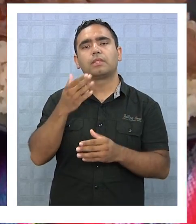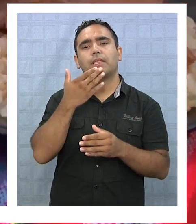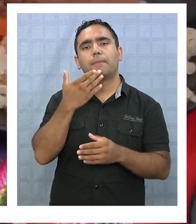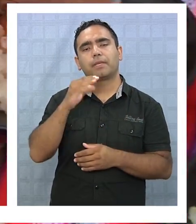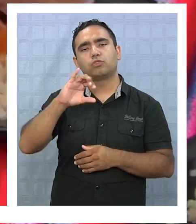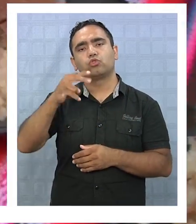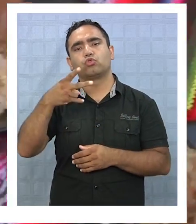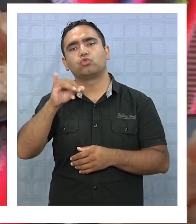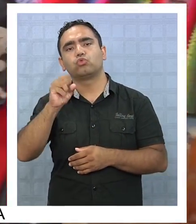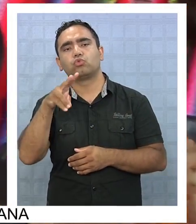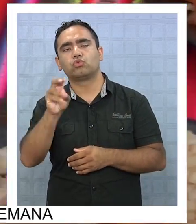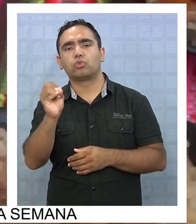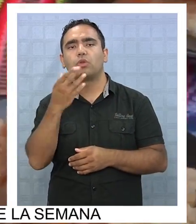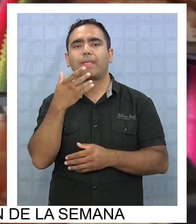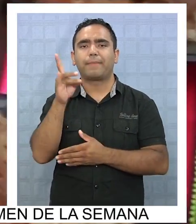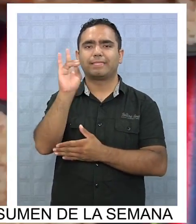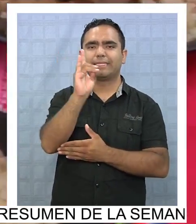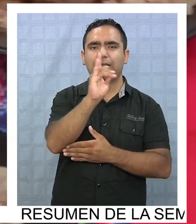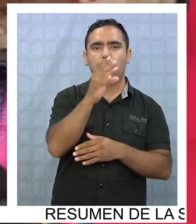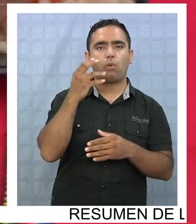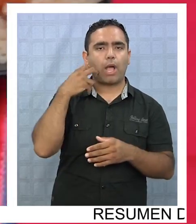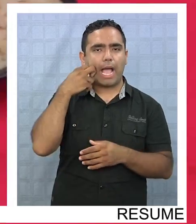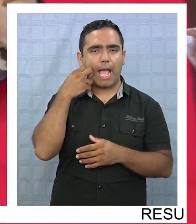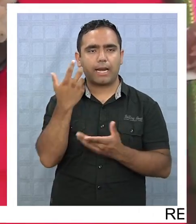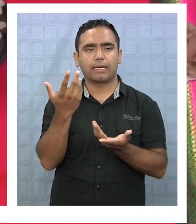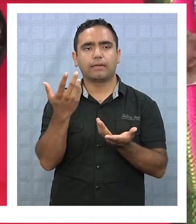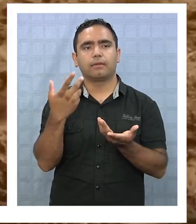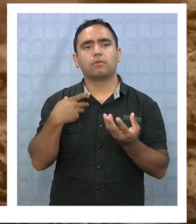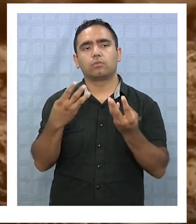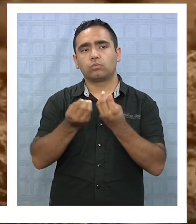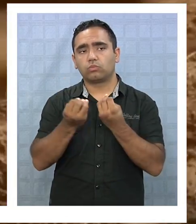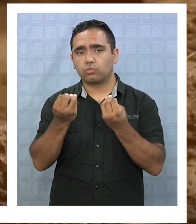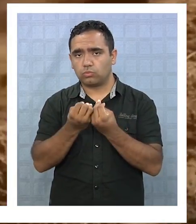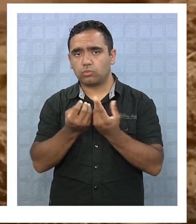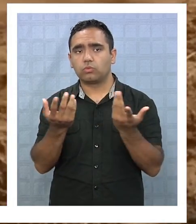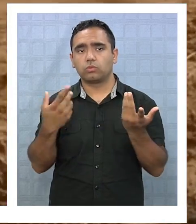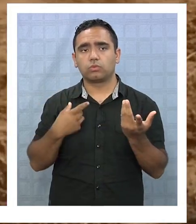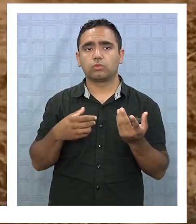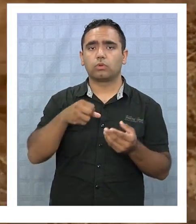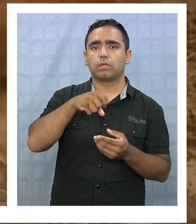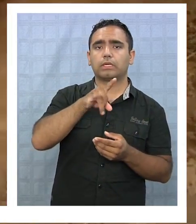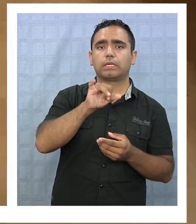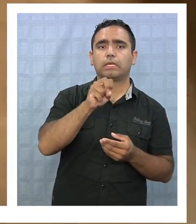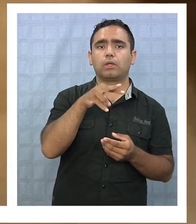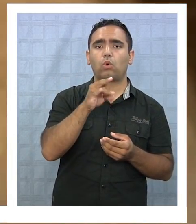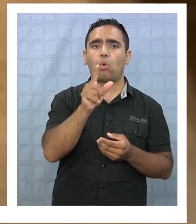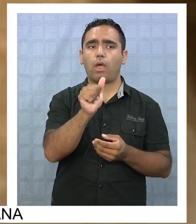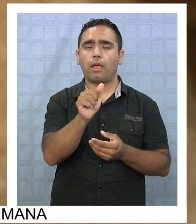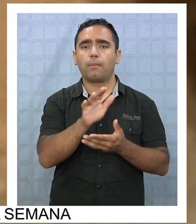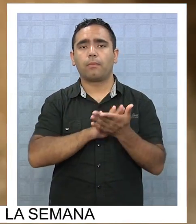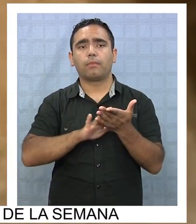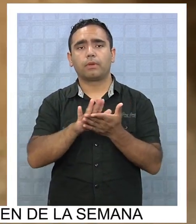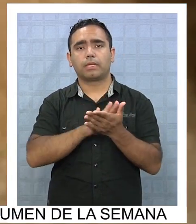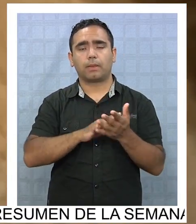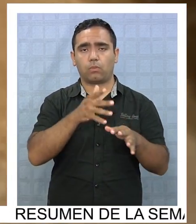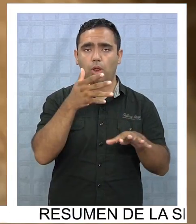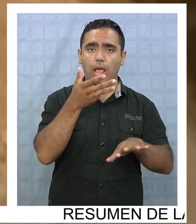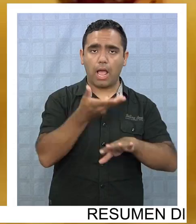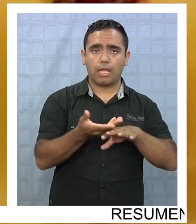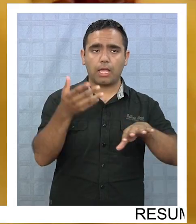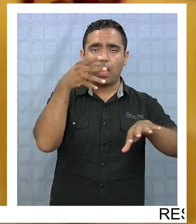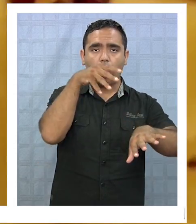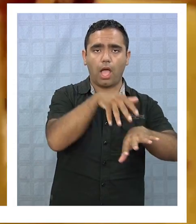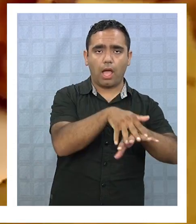el chuño, la carne y llamo, hay muchos ingredientes que estamos ocupando, la quinoa se produce por ejemplo en harina, que